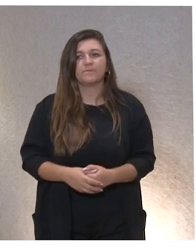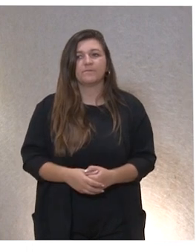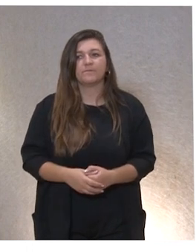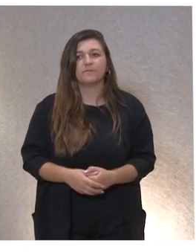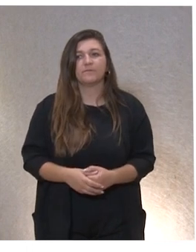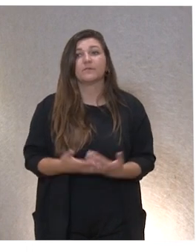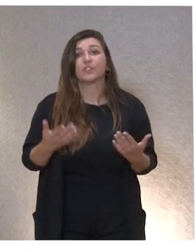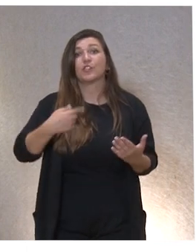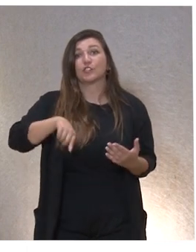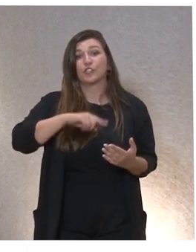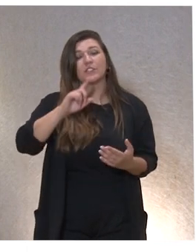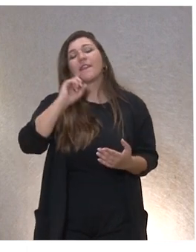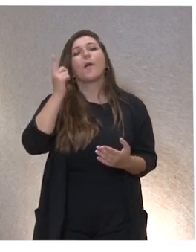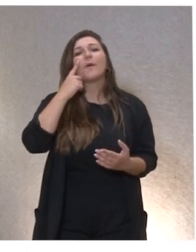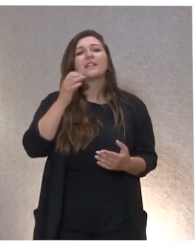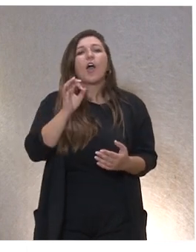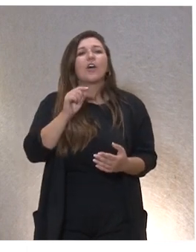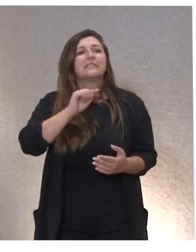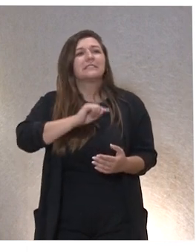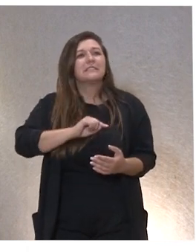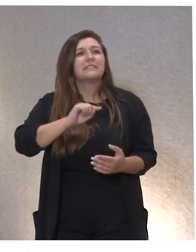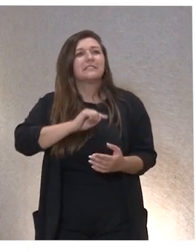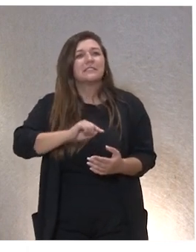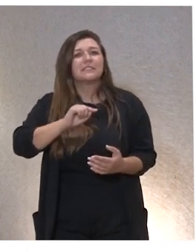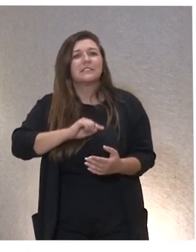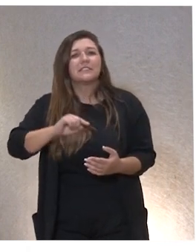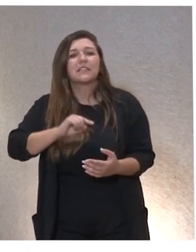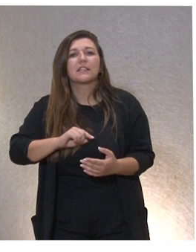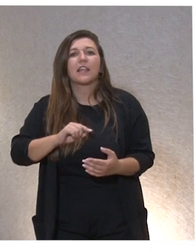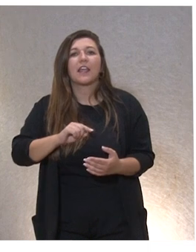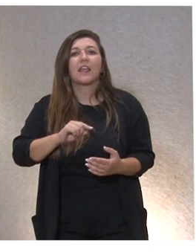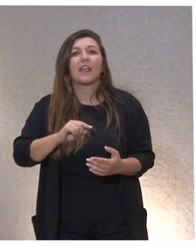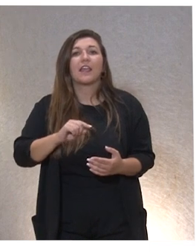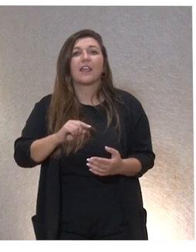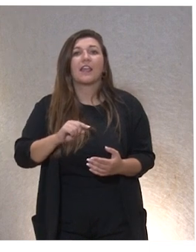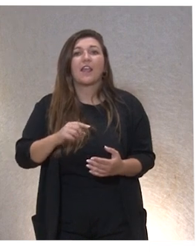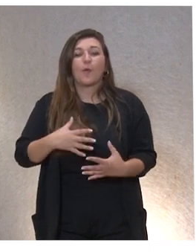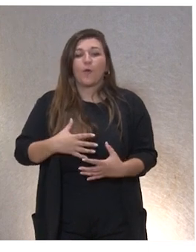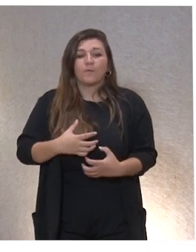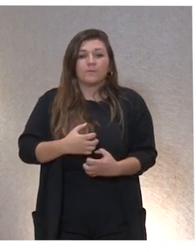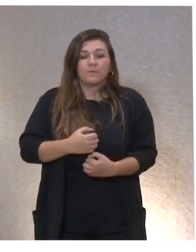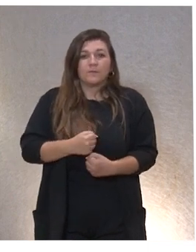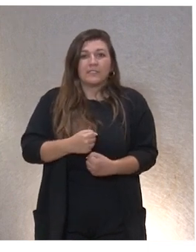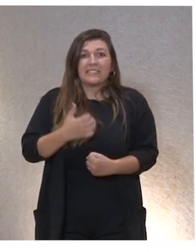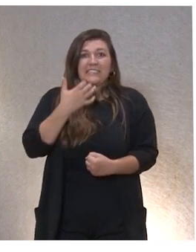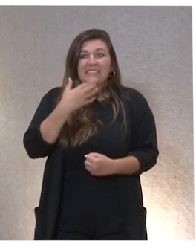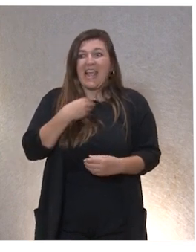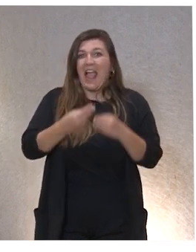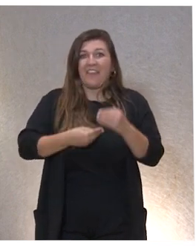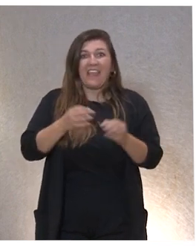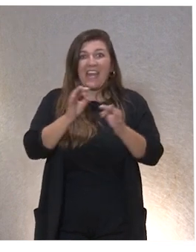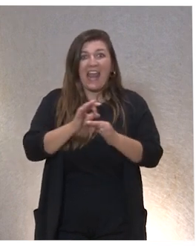Y ahí nos dimos cuenta, o ahí íbamos sintiendo, porque era más desde el sentimiento, ¿no? Que de las tripas, que no hacer nada, pues que también tiene muchas